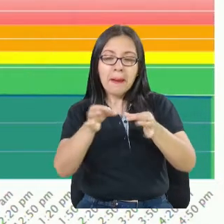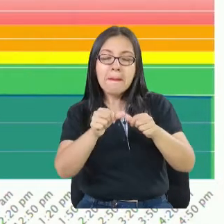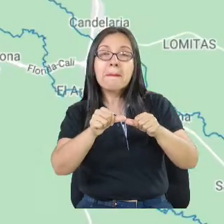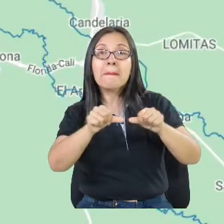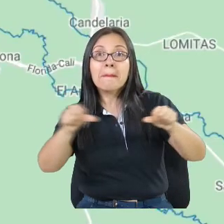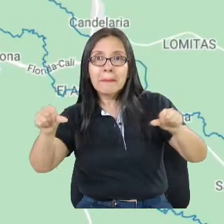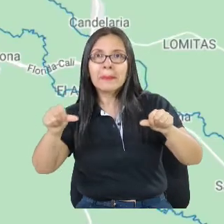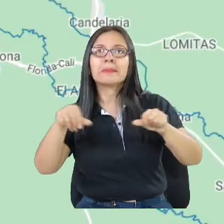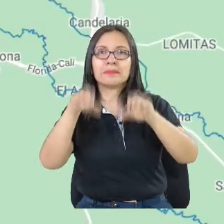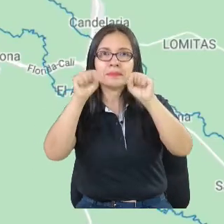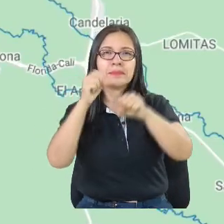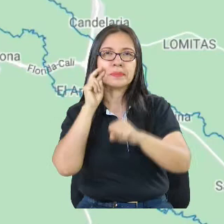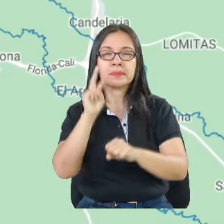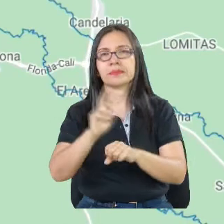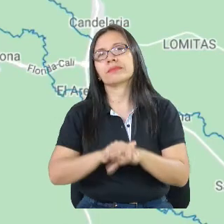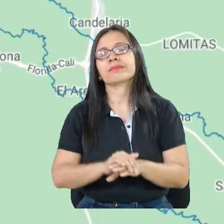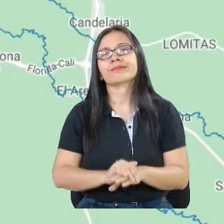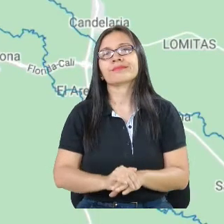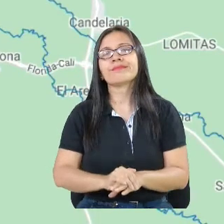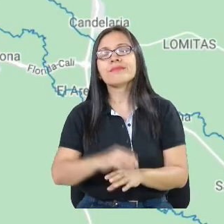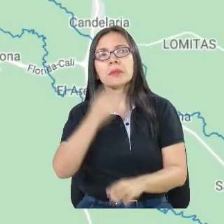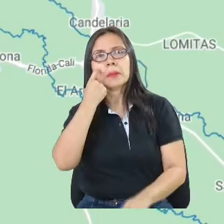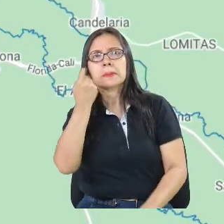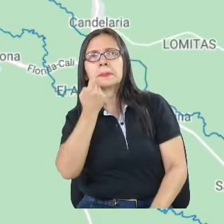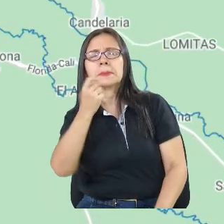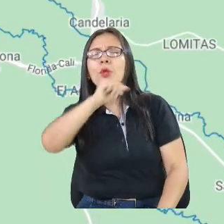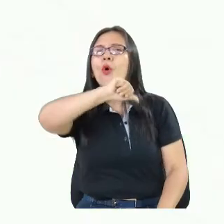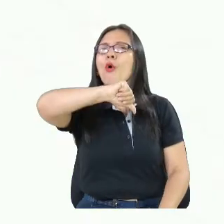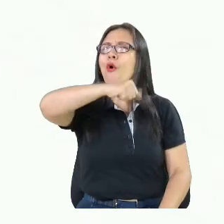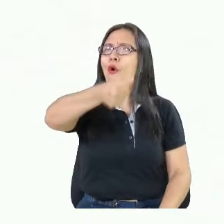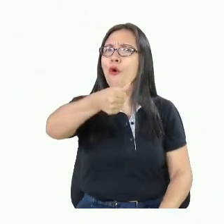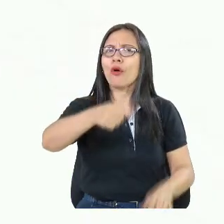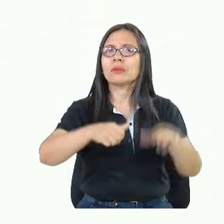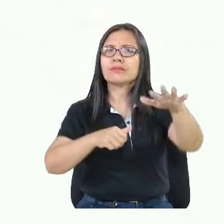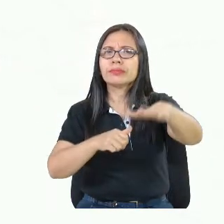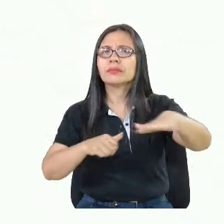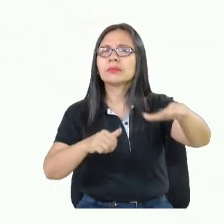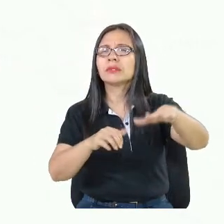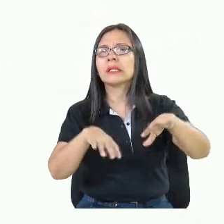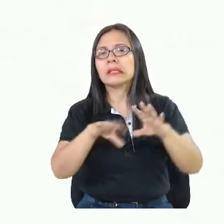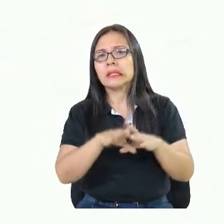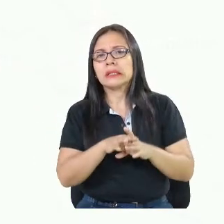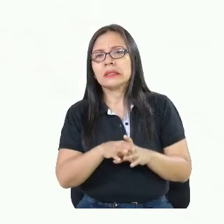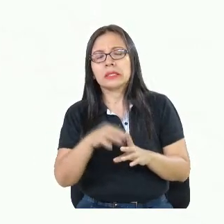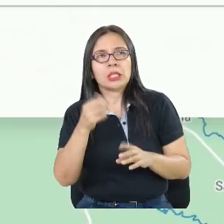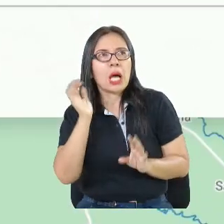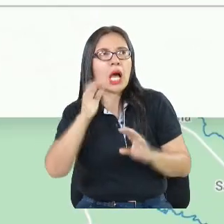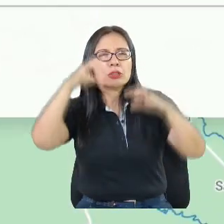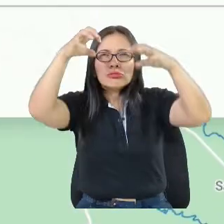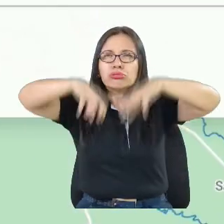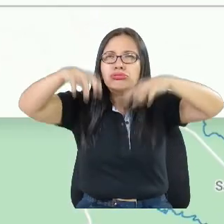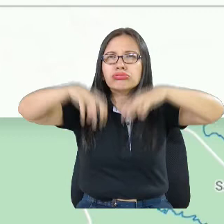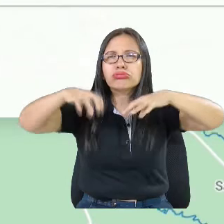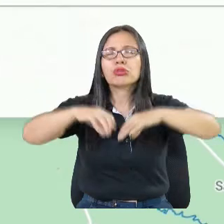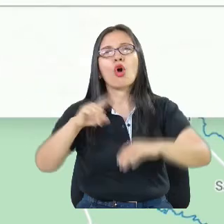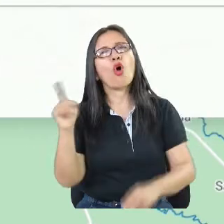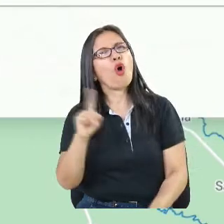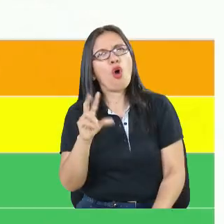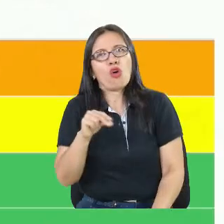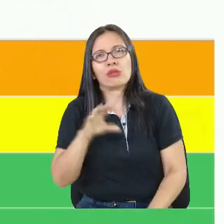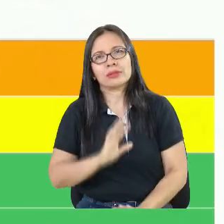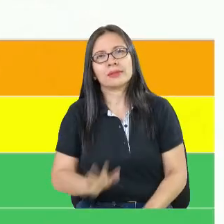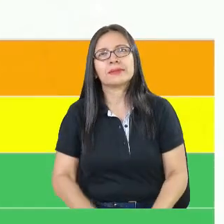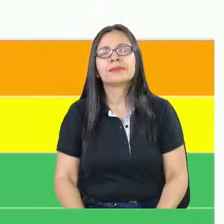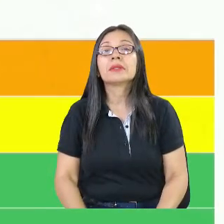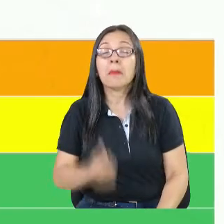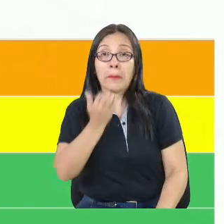Por ejemplo, si yo quiero irme a otra estación y quiero ver cuánto ha llovido o si ha llovido. Entonces, por ejemplo, aquí me voy a ubicar en